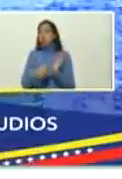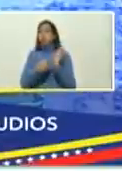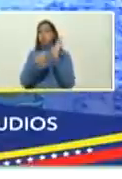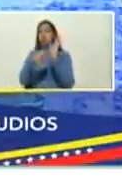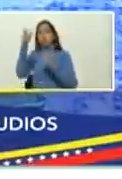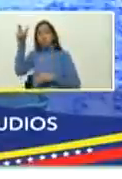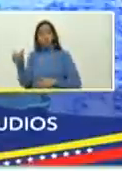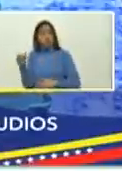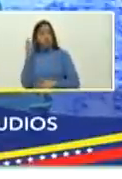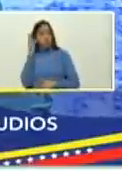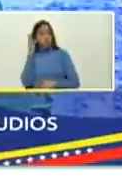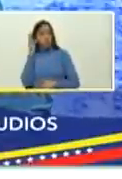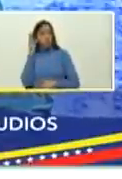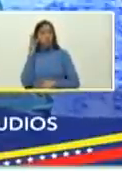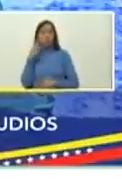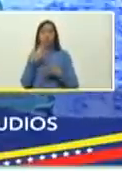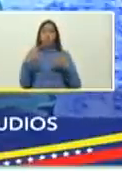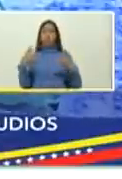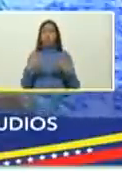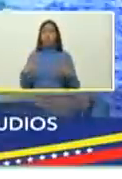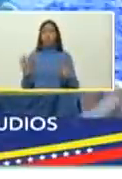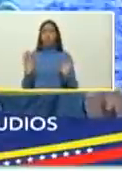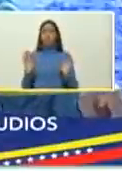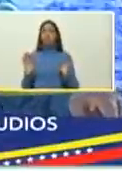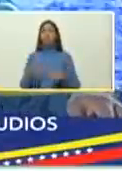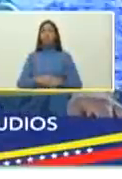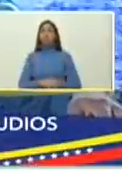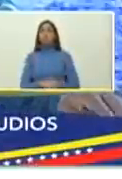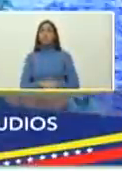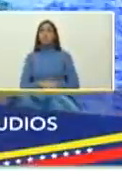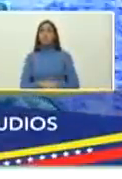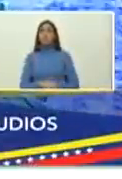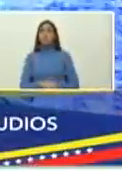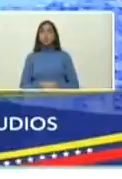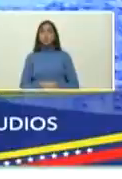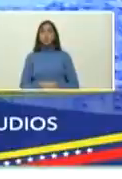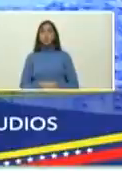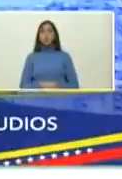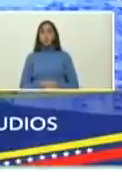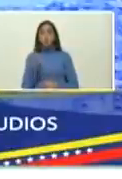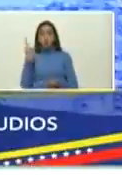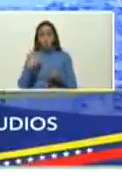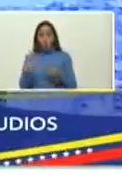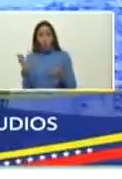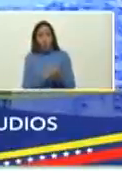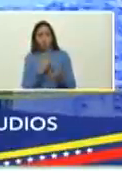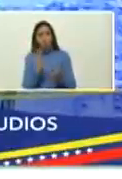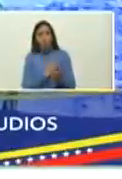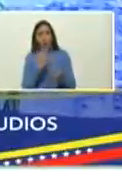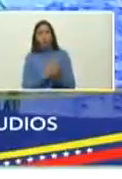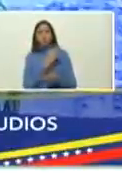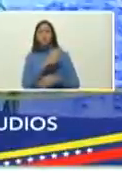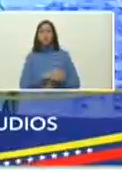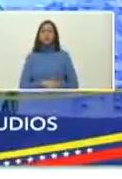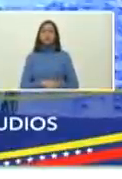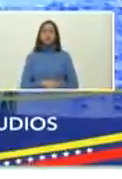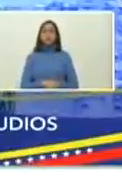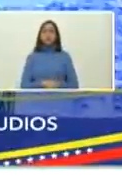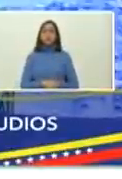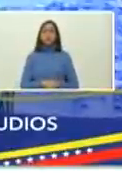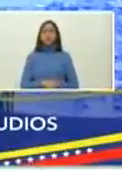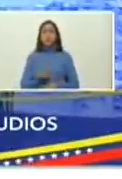Antillano no es guará pues por aquí está el trabajo de